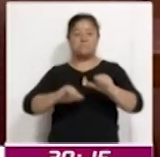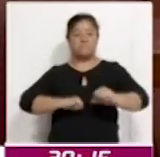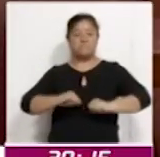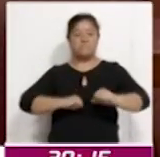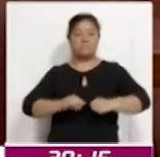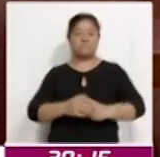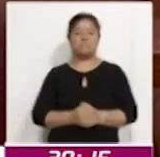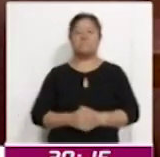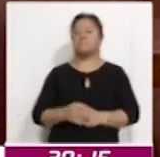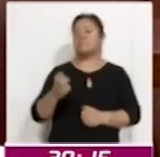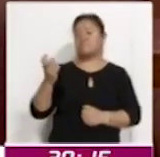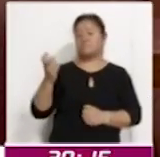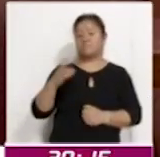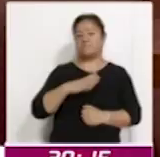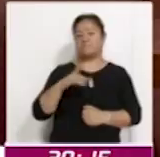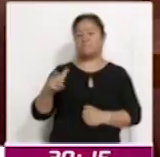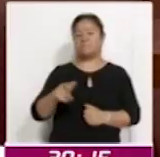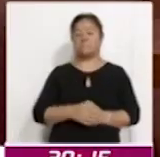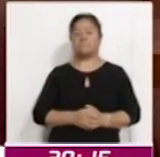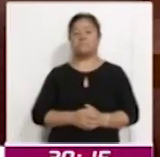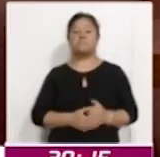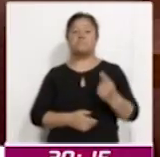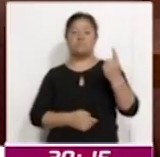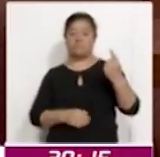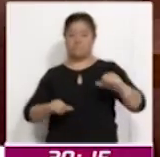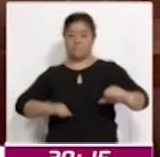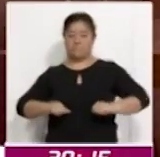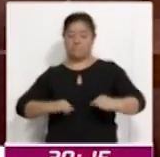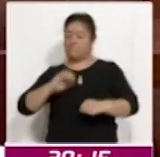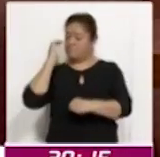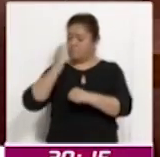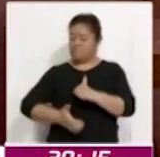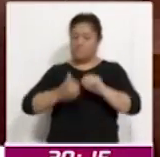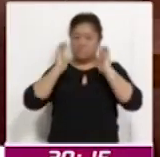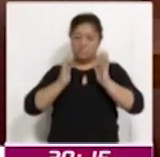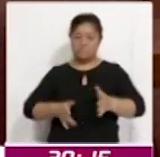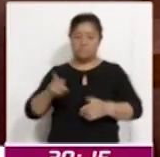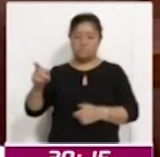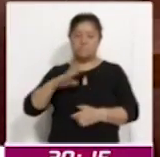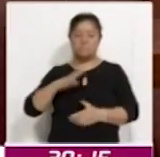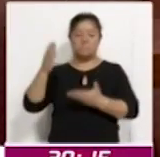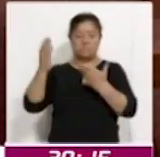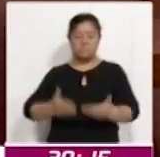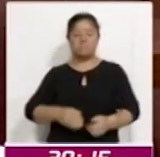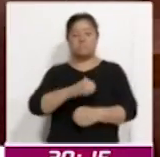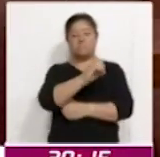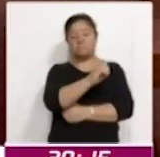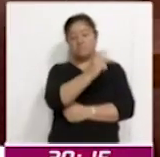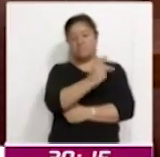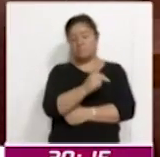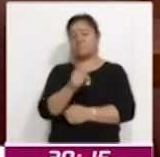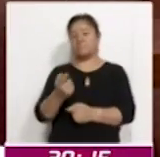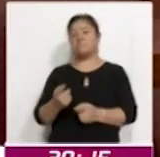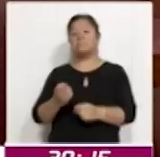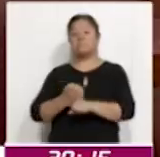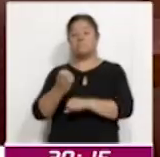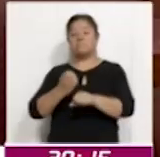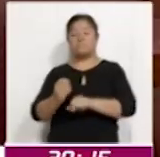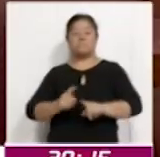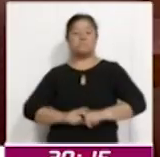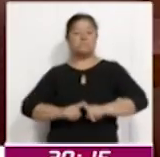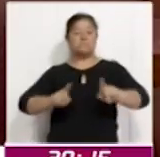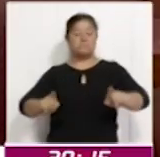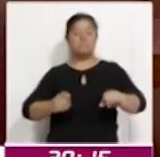Con ellos es prácticamente uno de los eventos de cierre, donde vendrán las ombudsperson de diversos estados de la